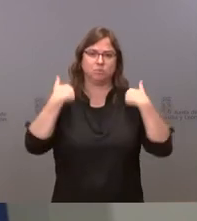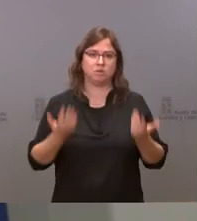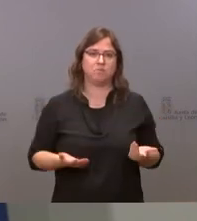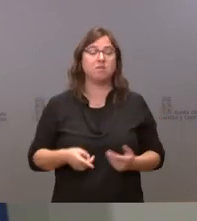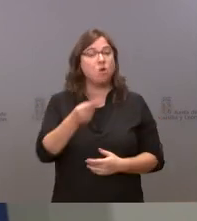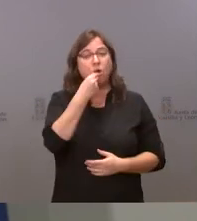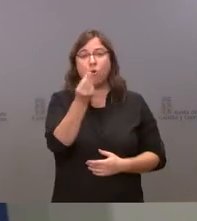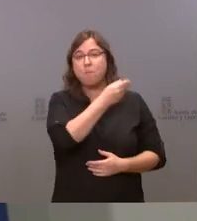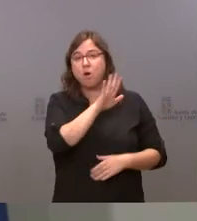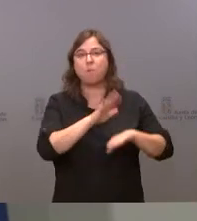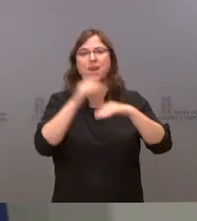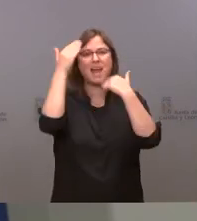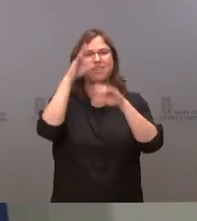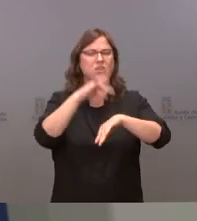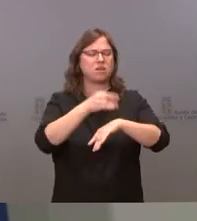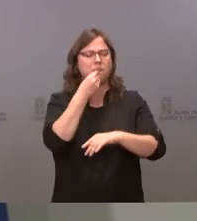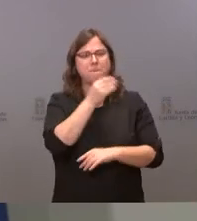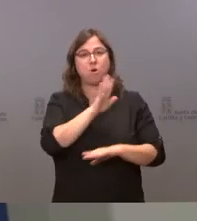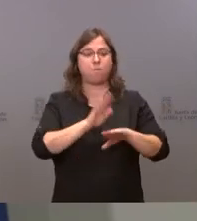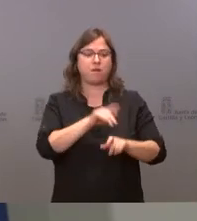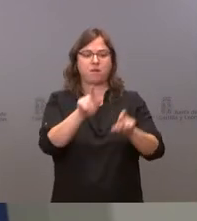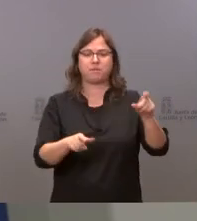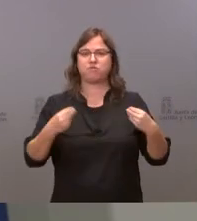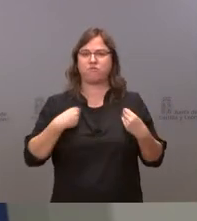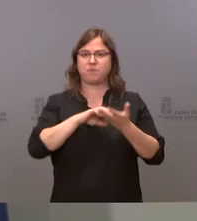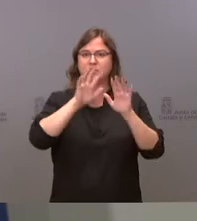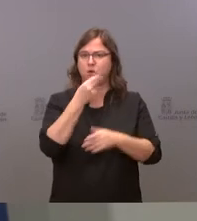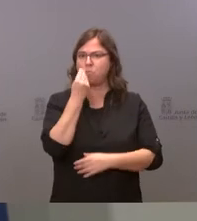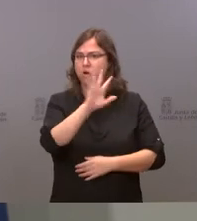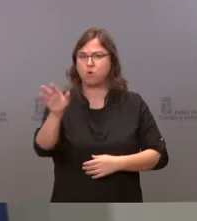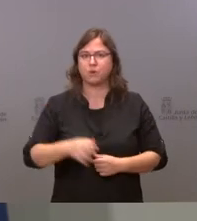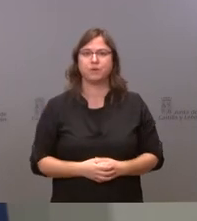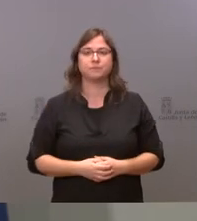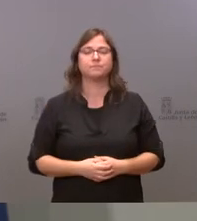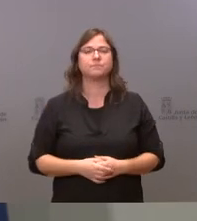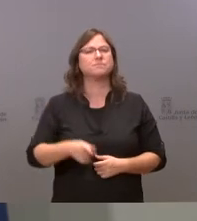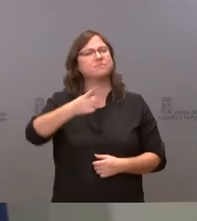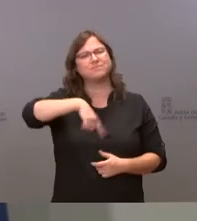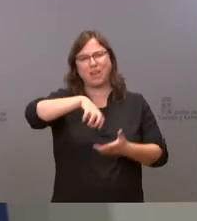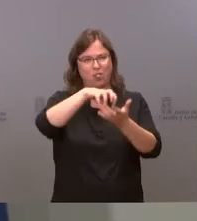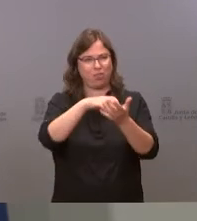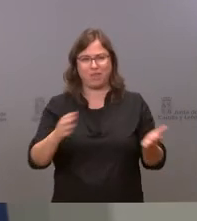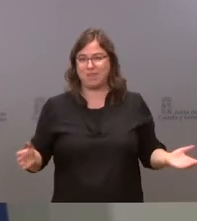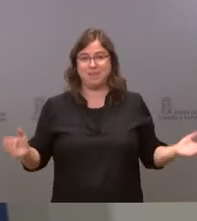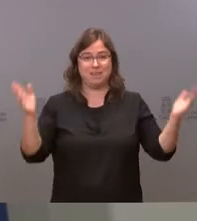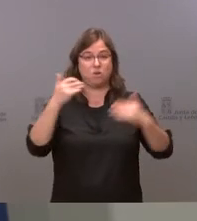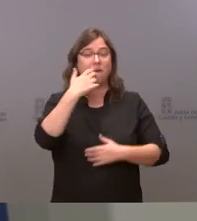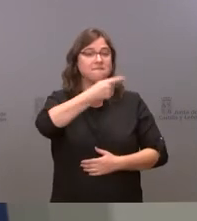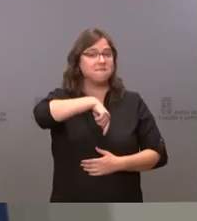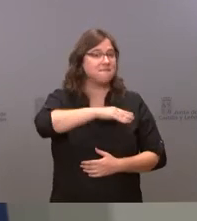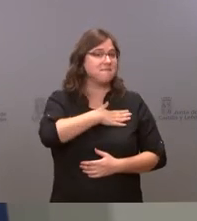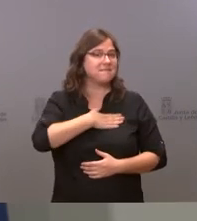prestar la mejor atención sanitaria a nuestros ciudadanos posible que nadie tenga la menor duda lo que nosotros queremos